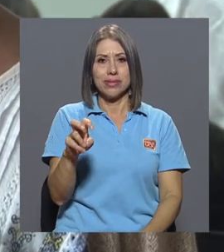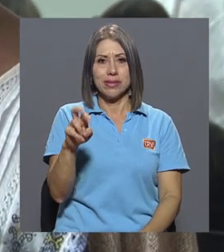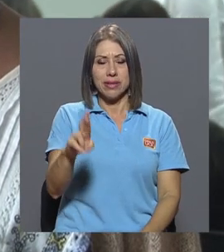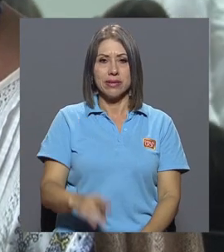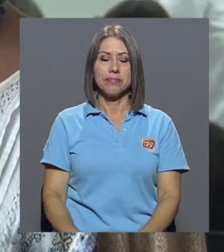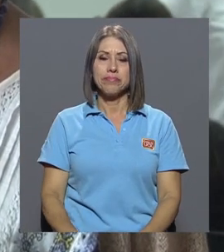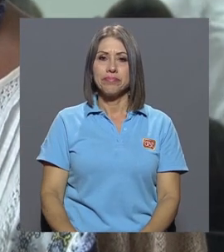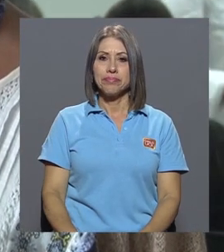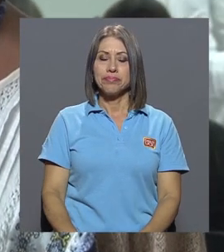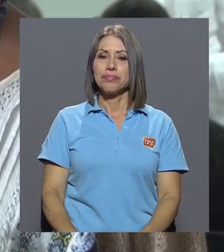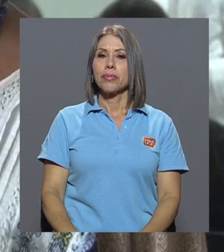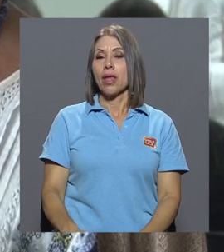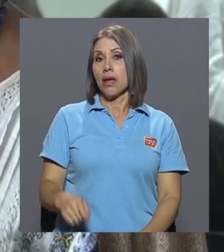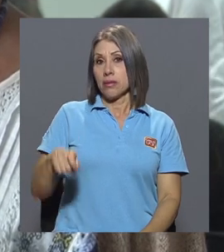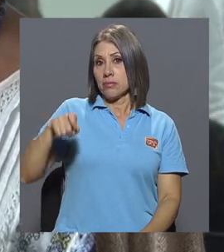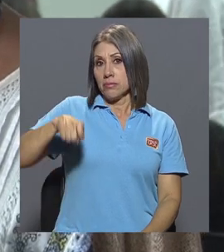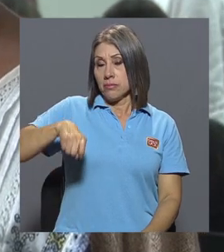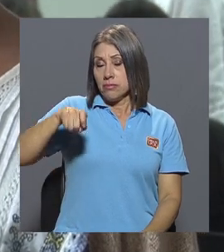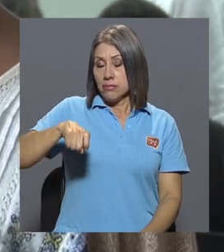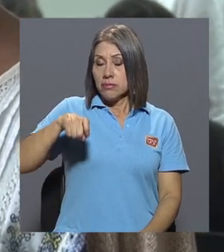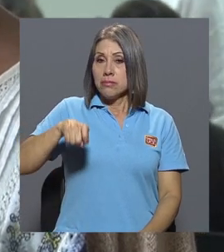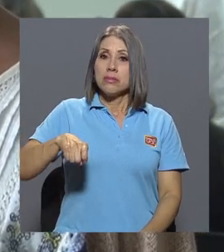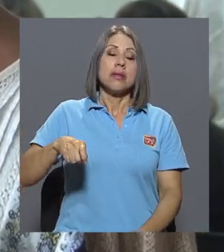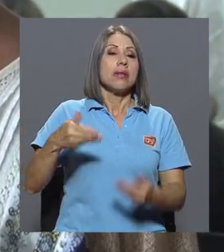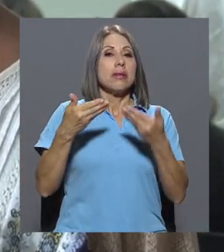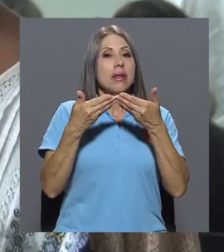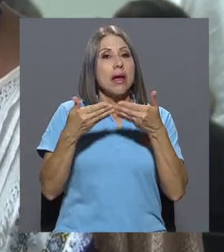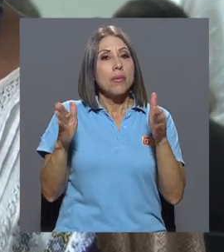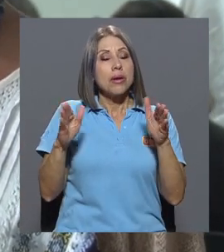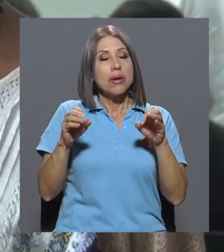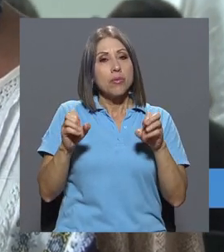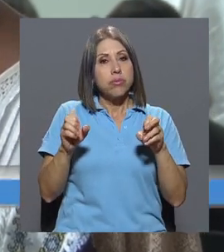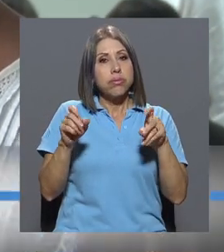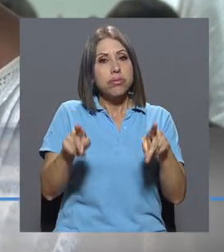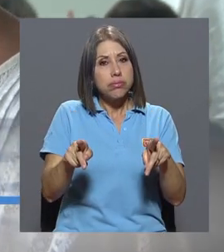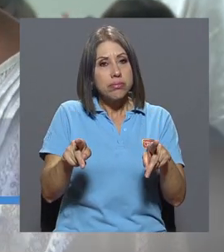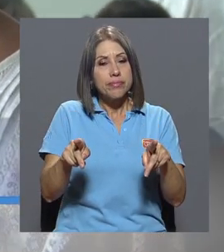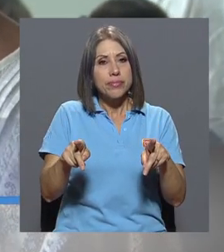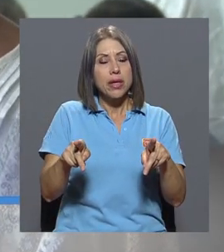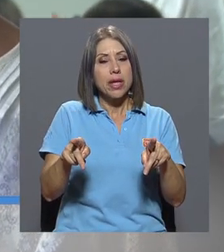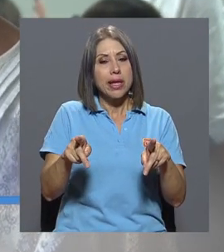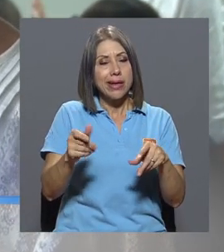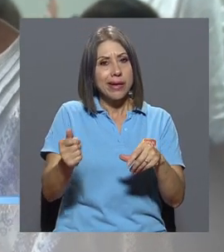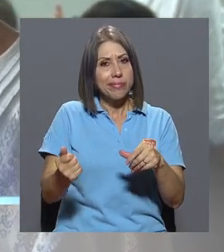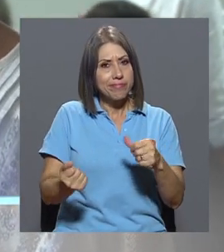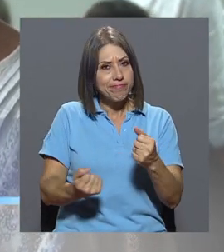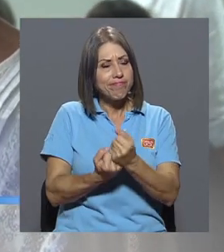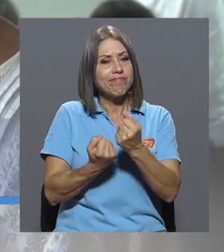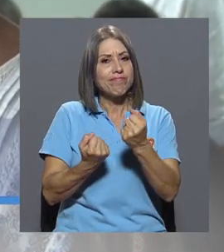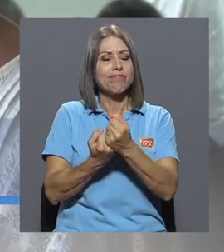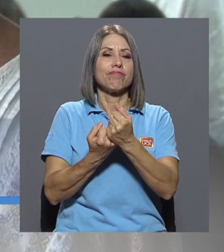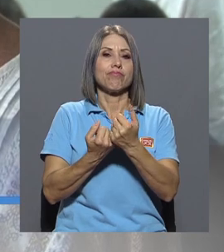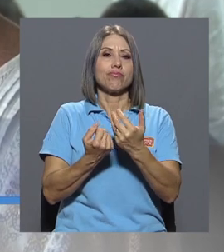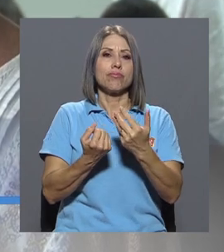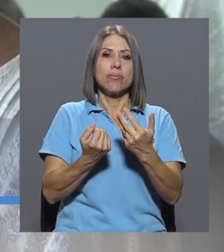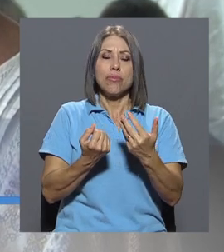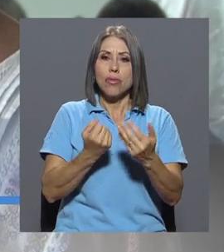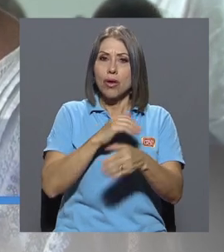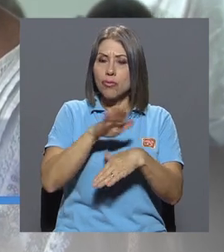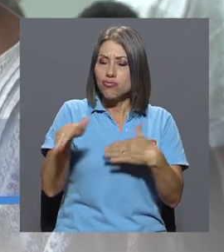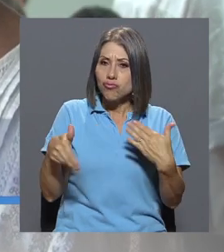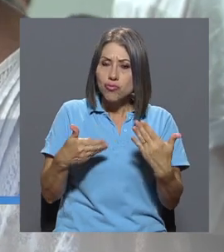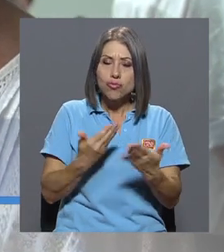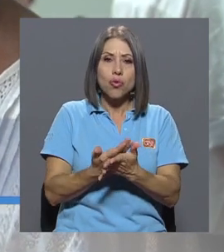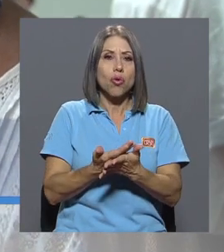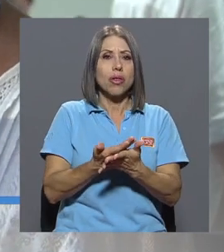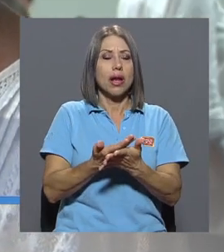necesidad de abrir un espacio que sume a los espacios y a todas las